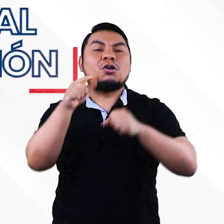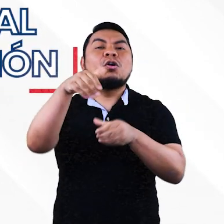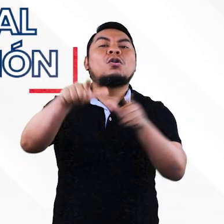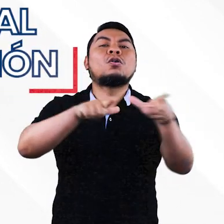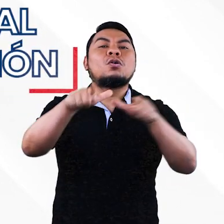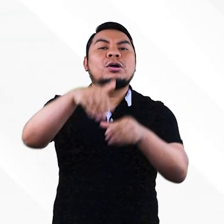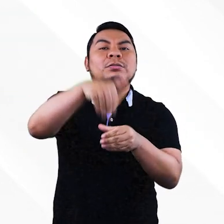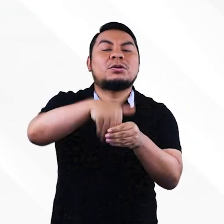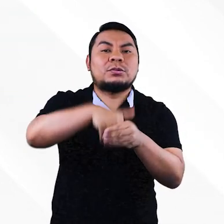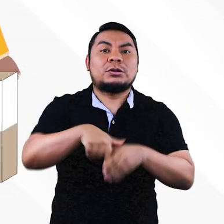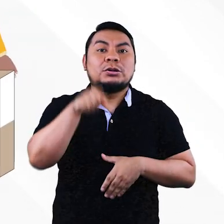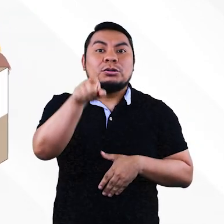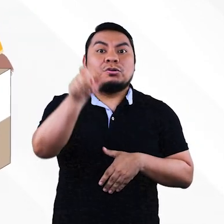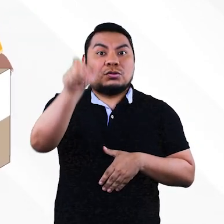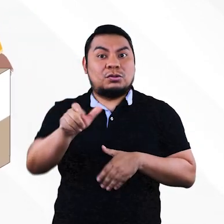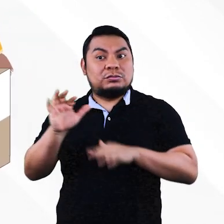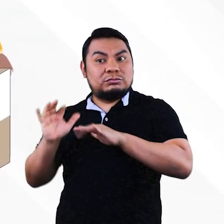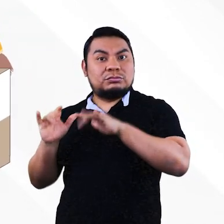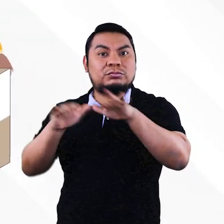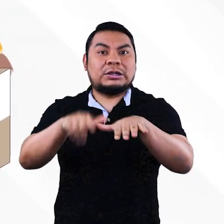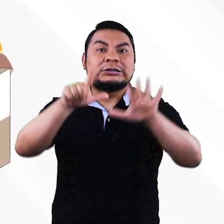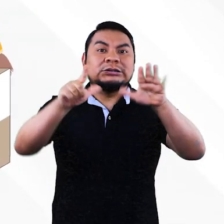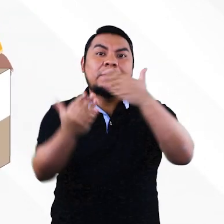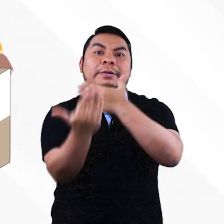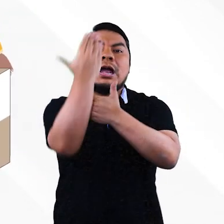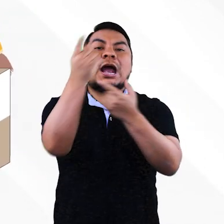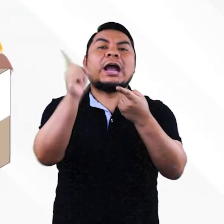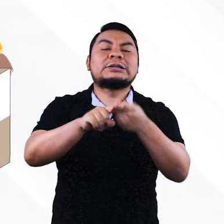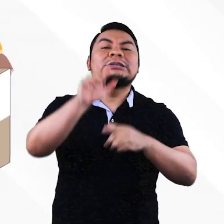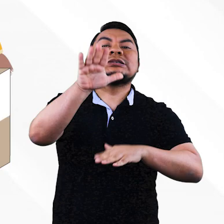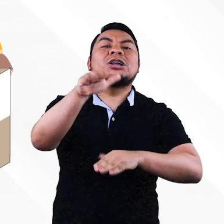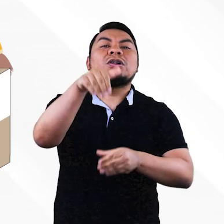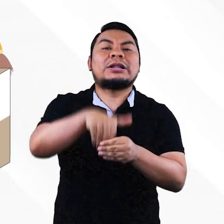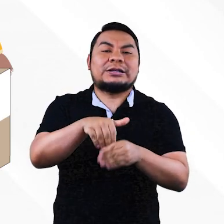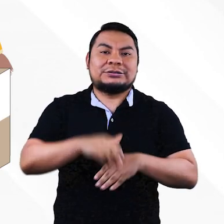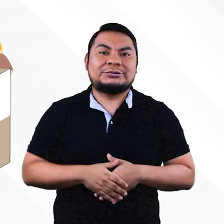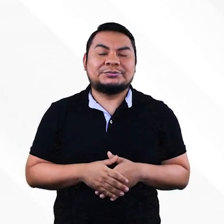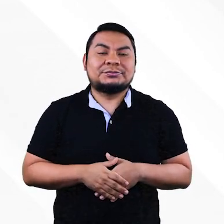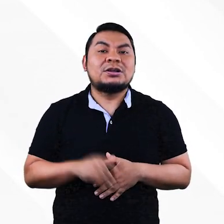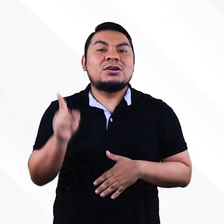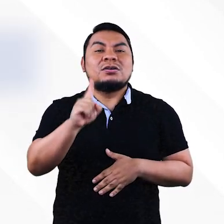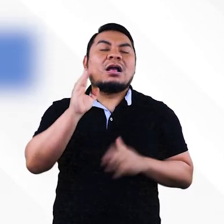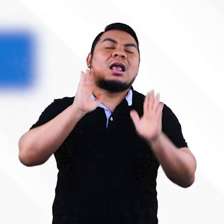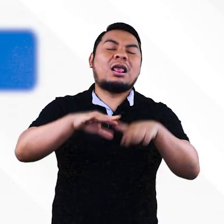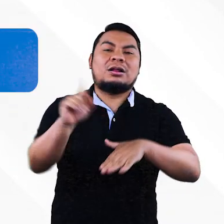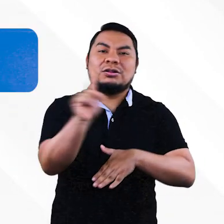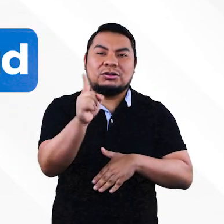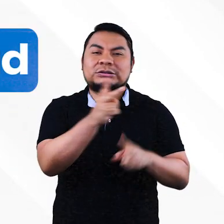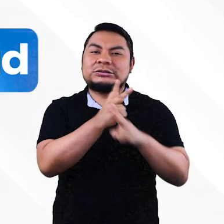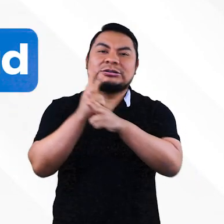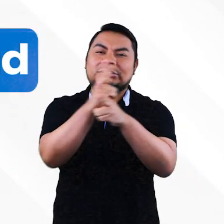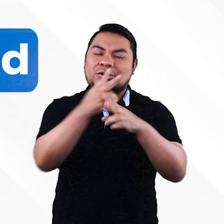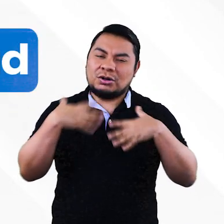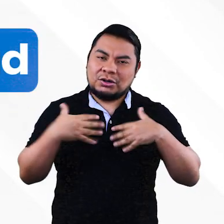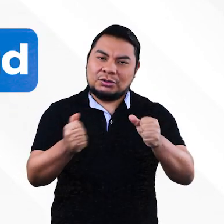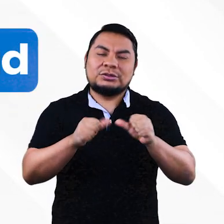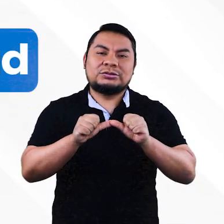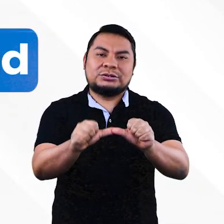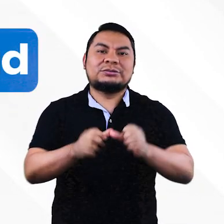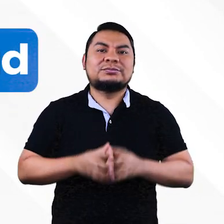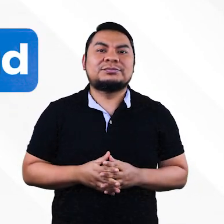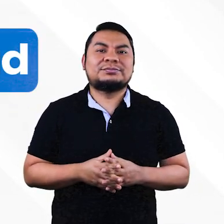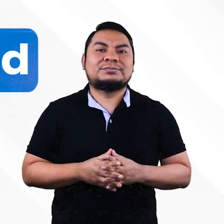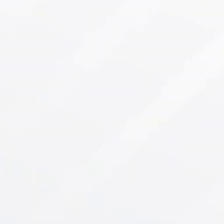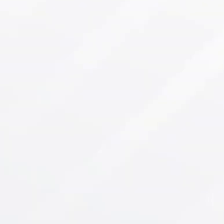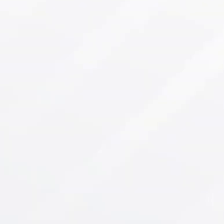local de votación. Y si eres elector, vota de 7 de la mañana a 5 de la tarde. No bajes la guardia, sigamos cuidando nuestra